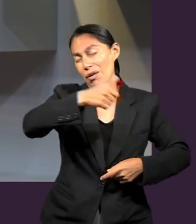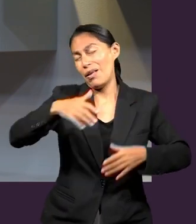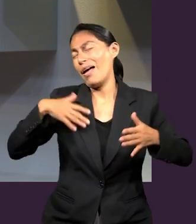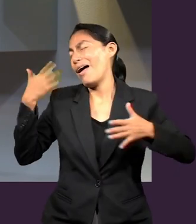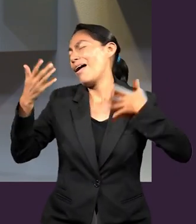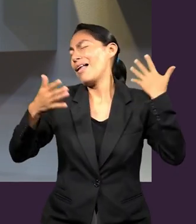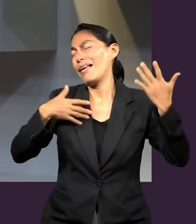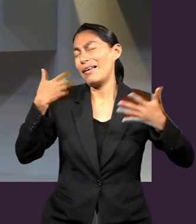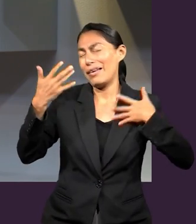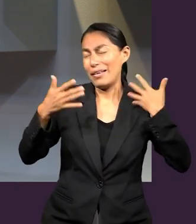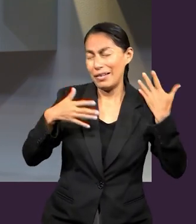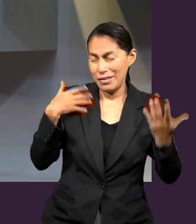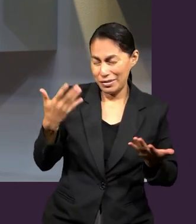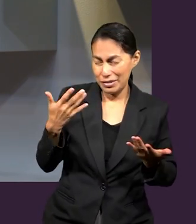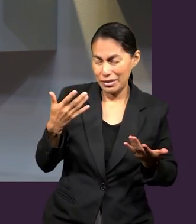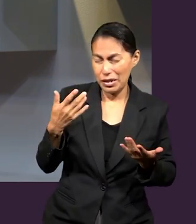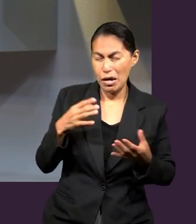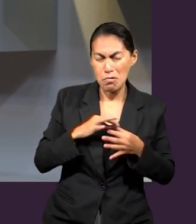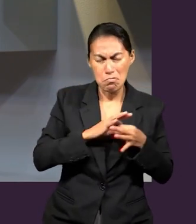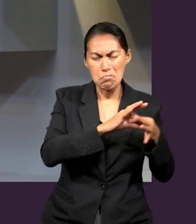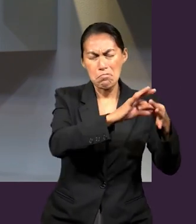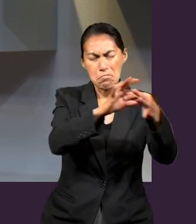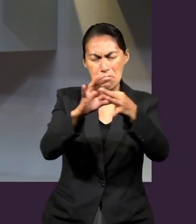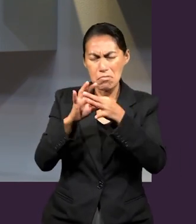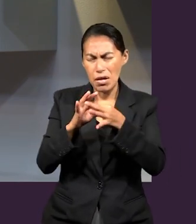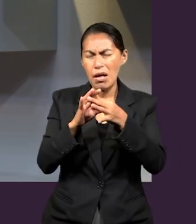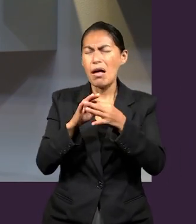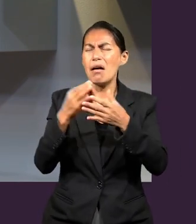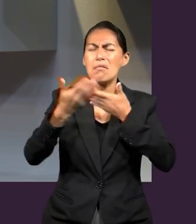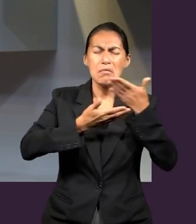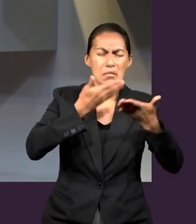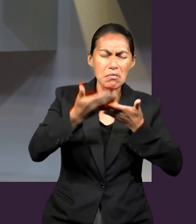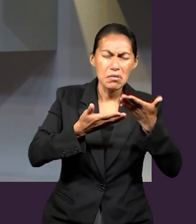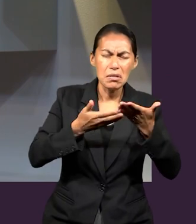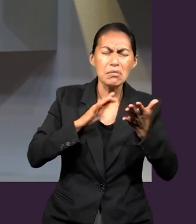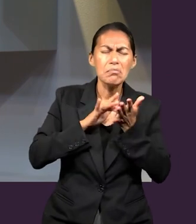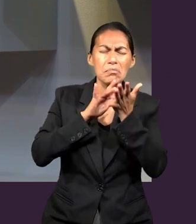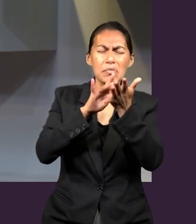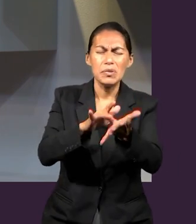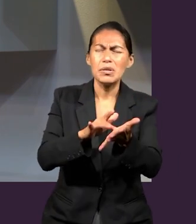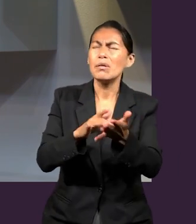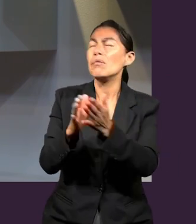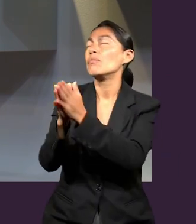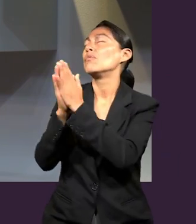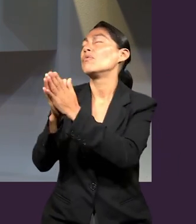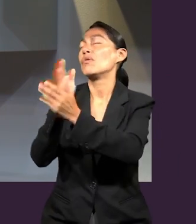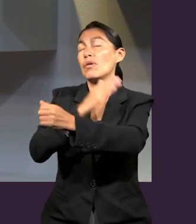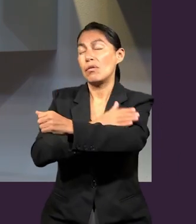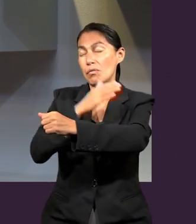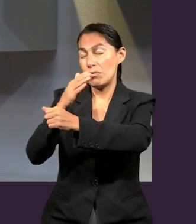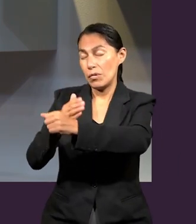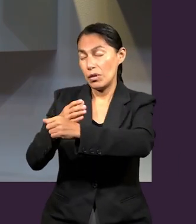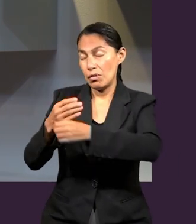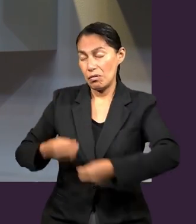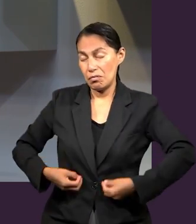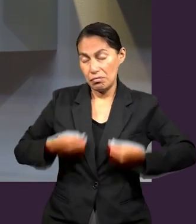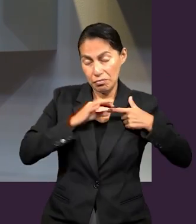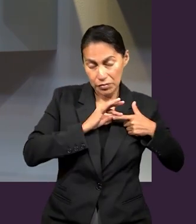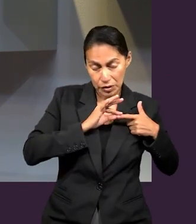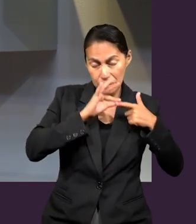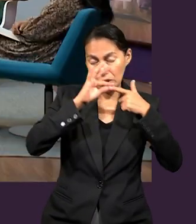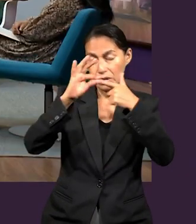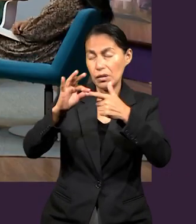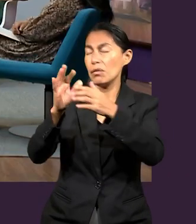pueda sentirse contento de ser parte de la iglesia que tú has dejado. Acompáñanos en este trayecto,